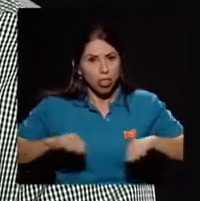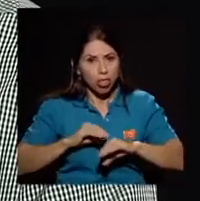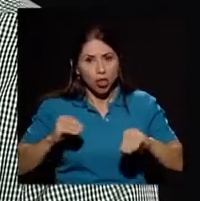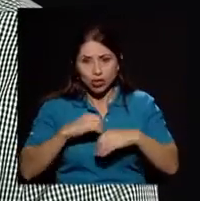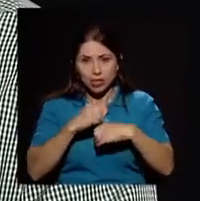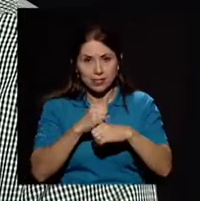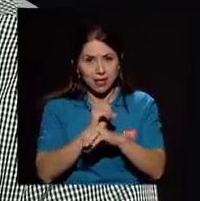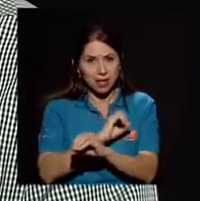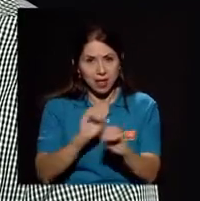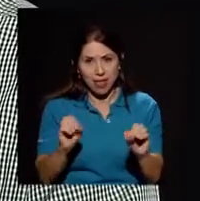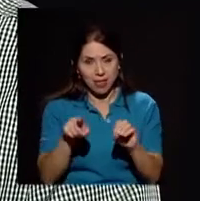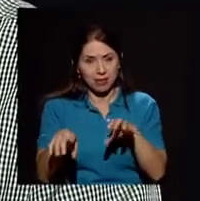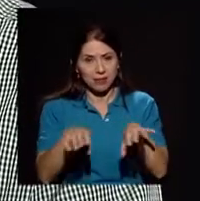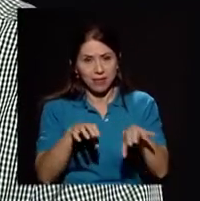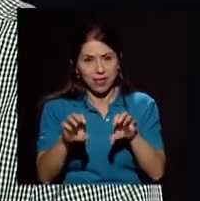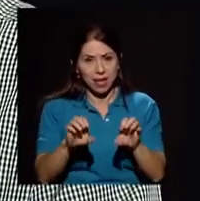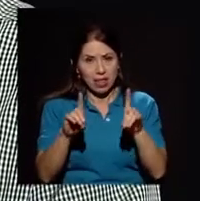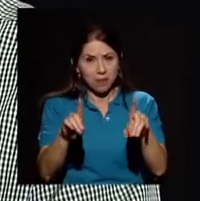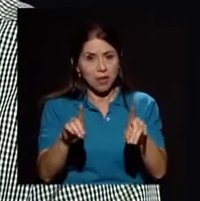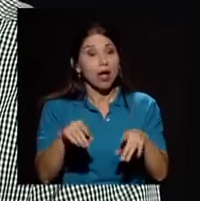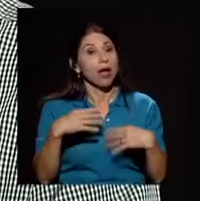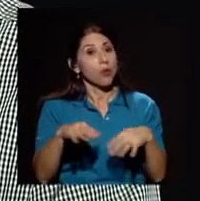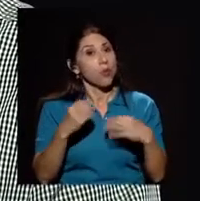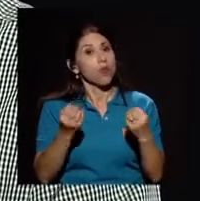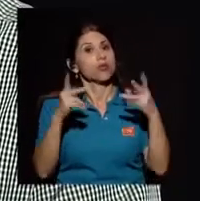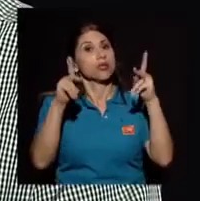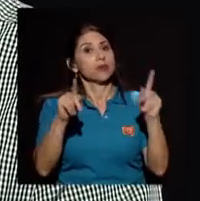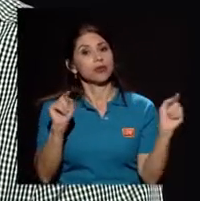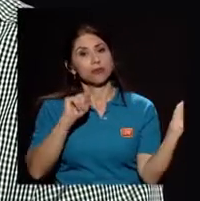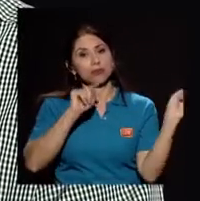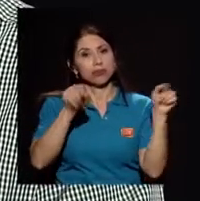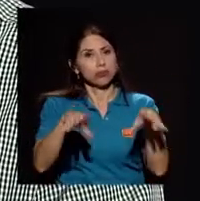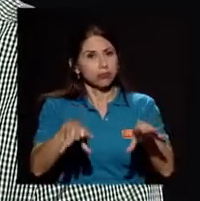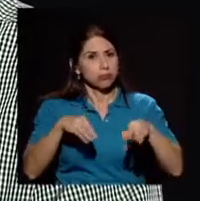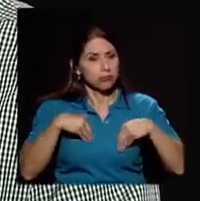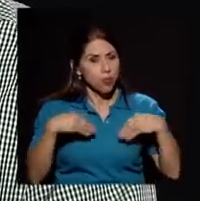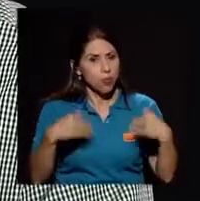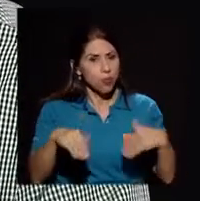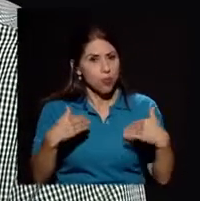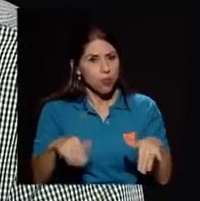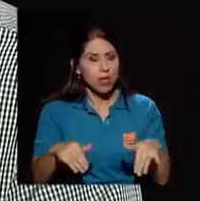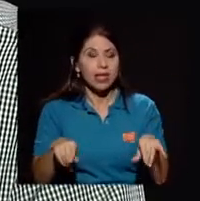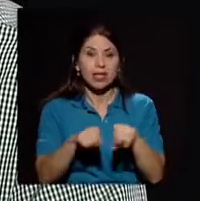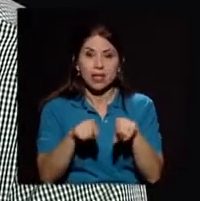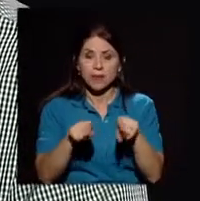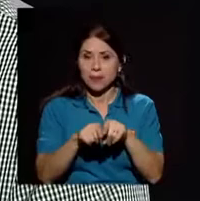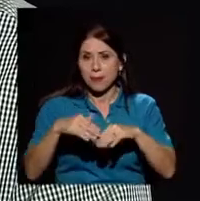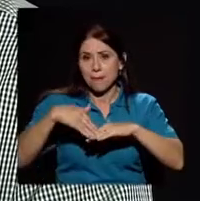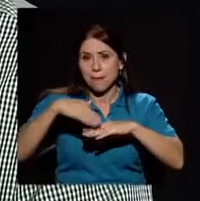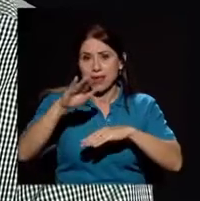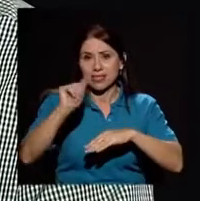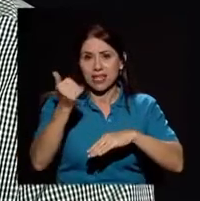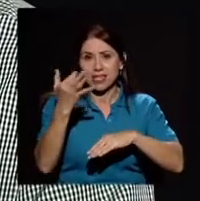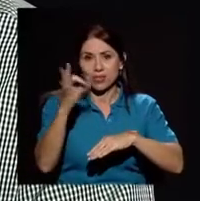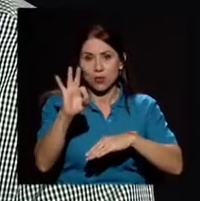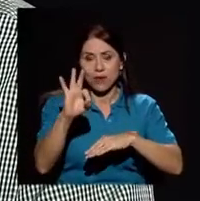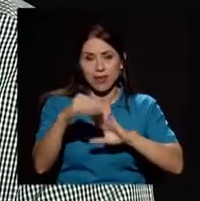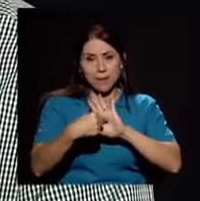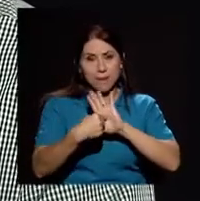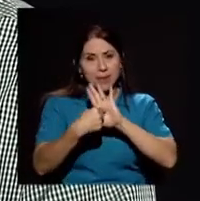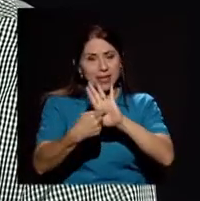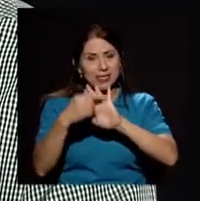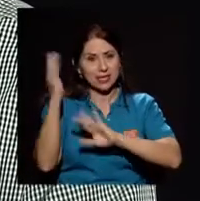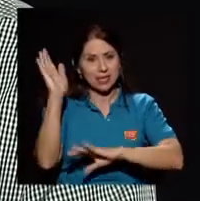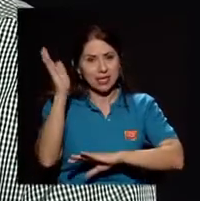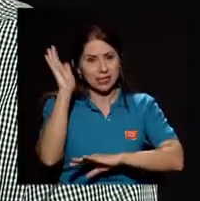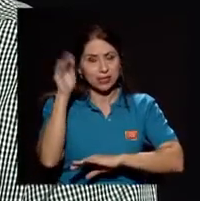académica tuvo una aceptación importante y puso de relieve, fueron más de 19 presentaciones que